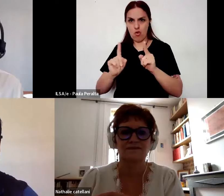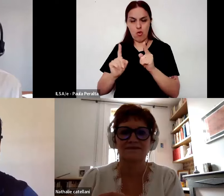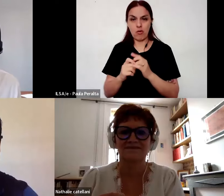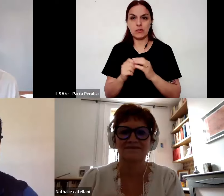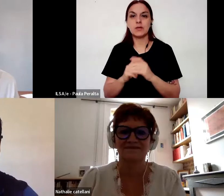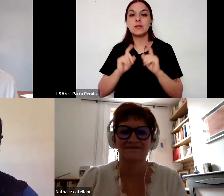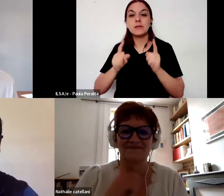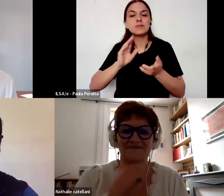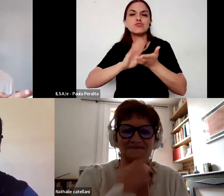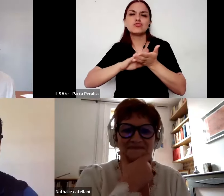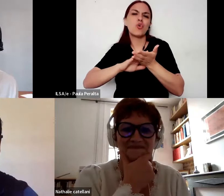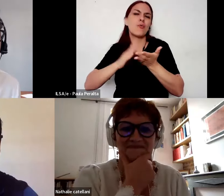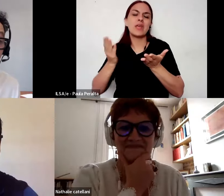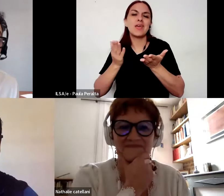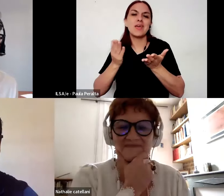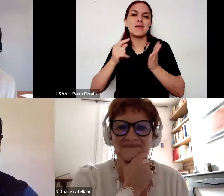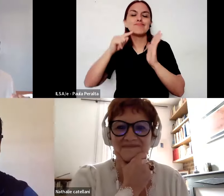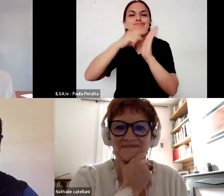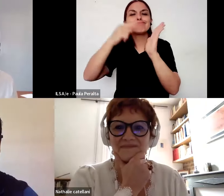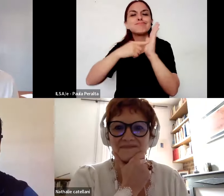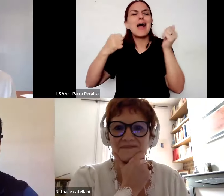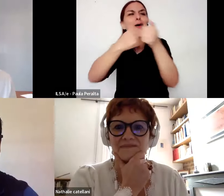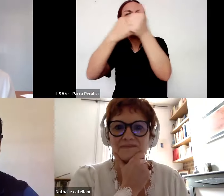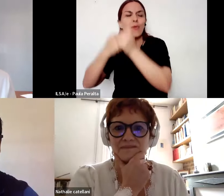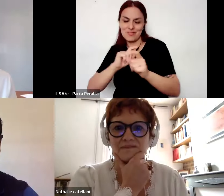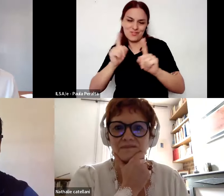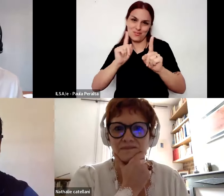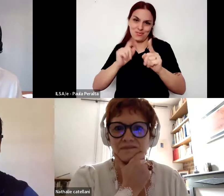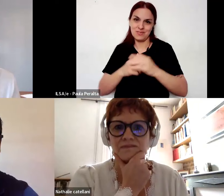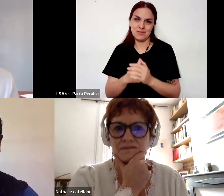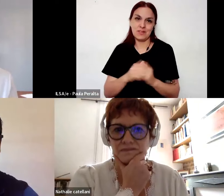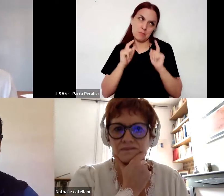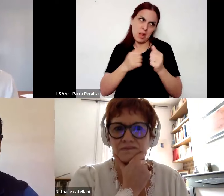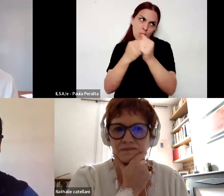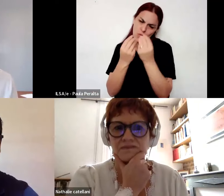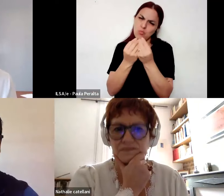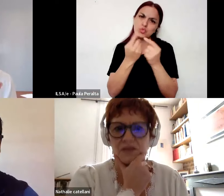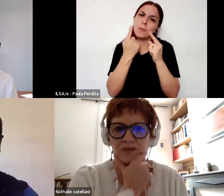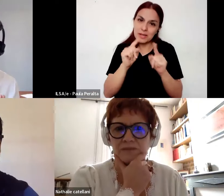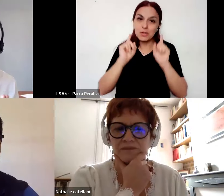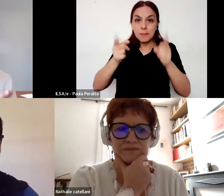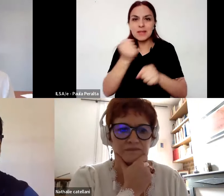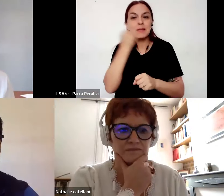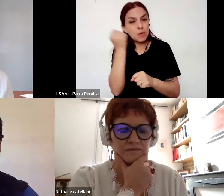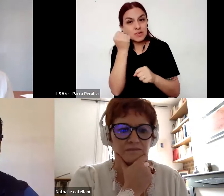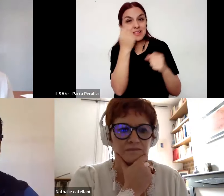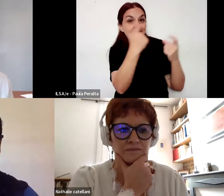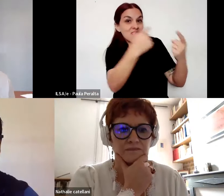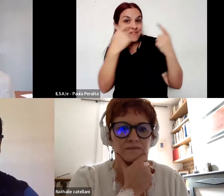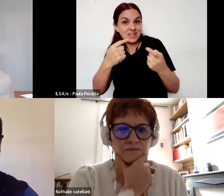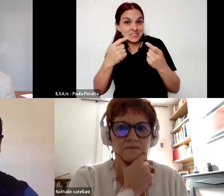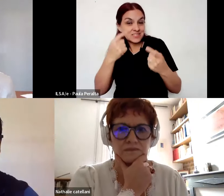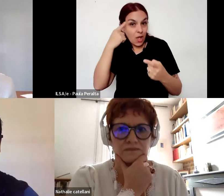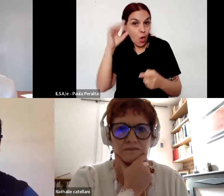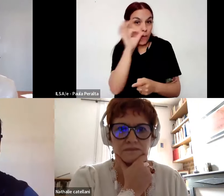ver estrictamente con los puntos de acuerdo que creo que fueron muchos sino también con las diferencias me parece que